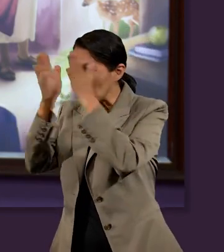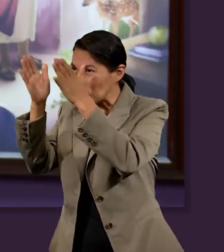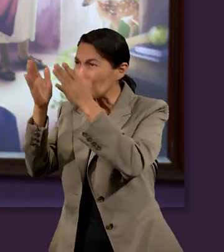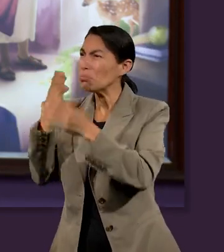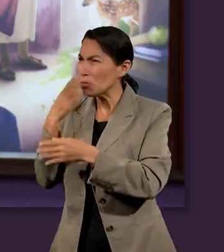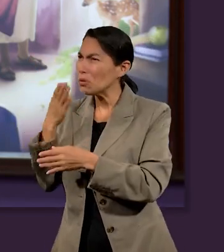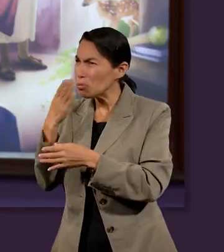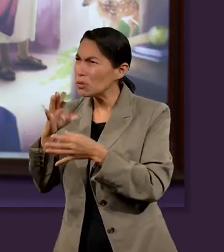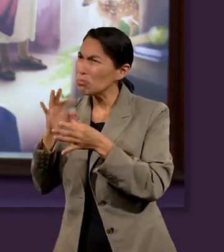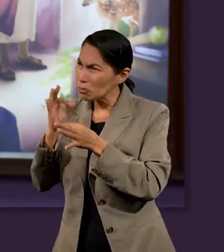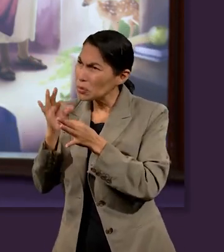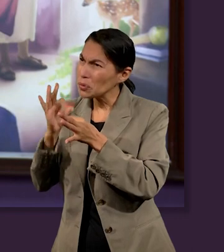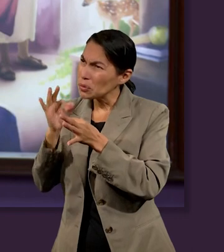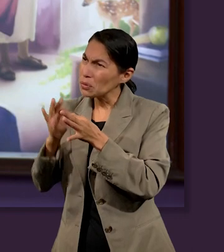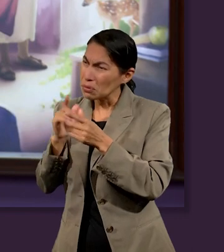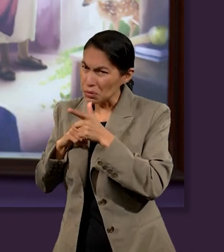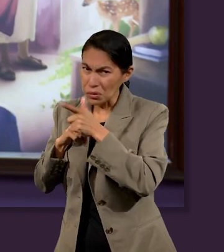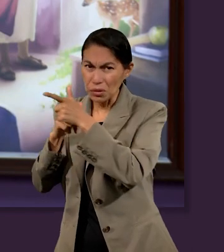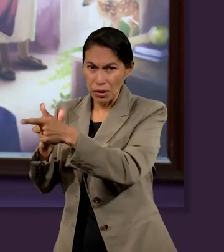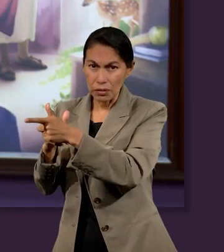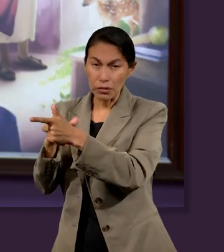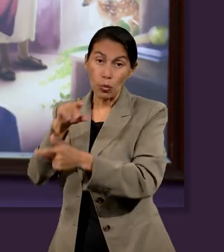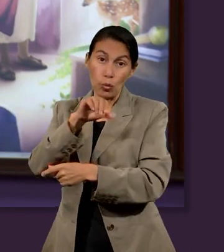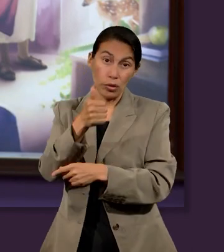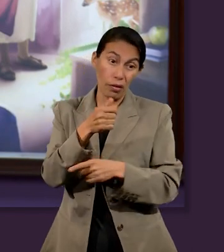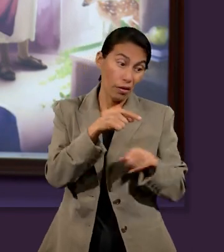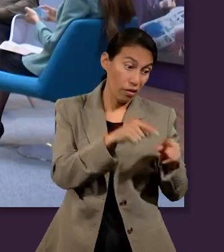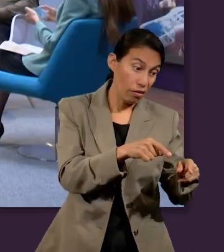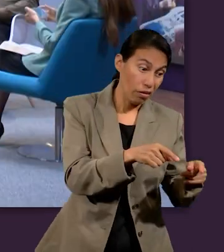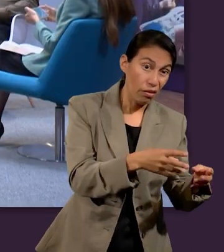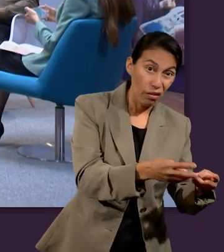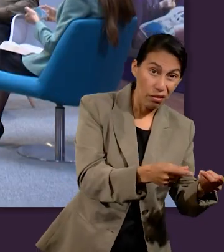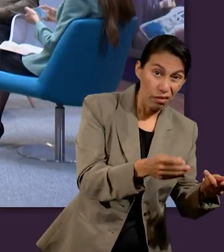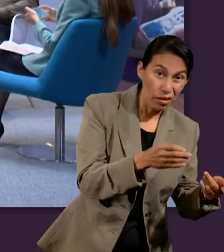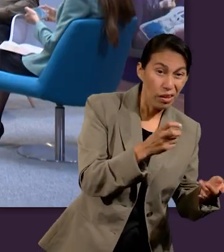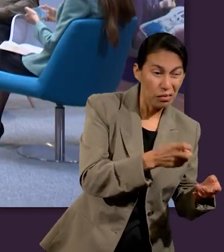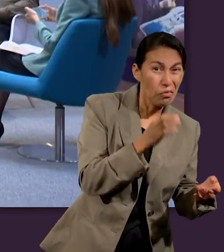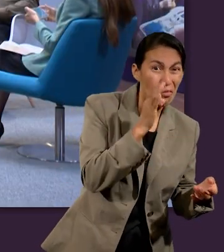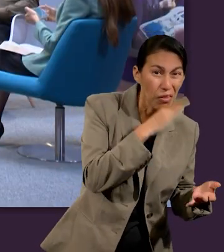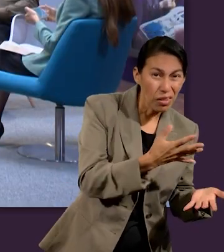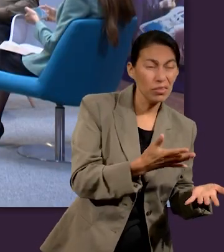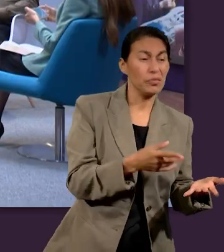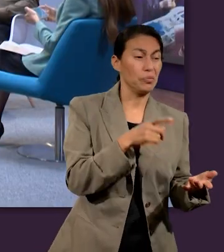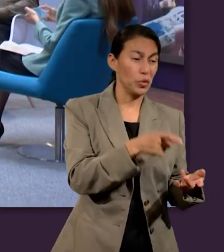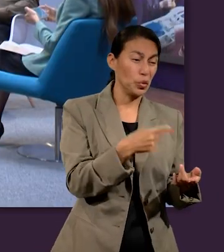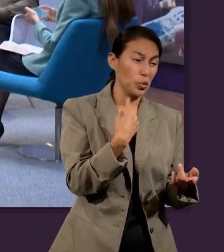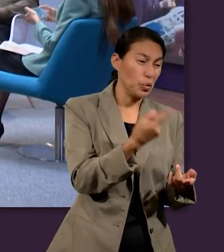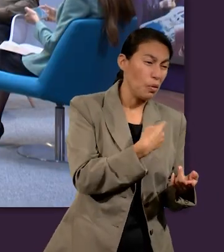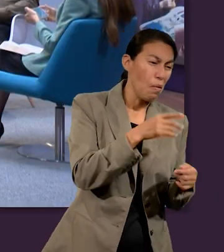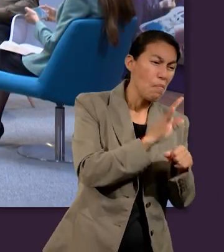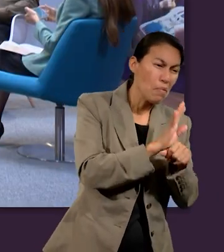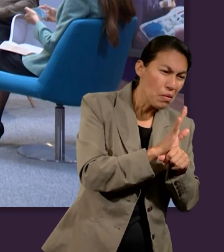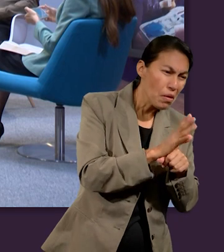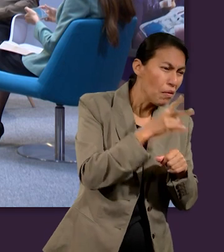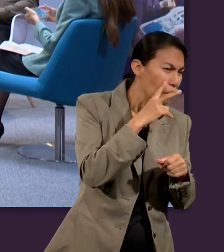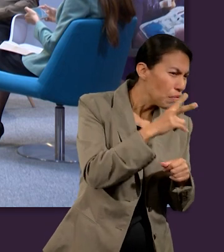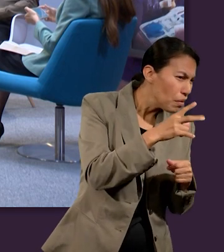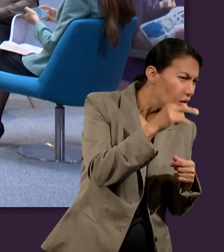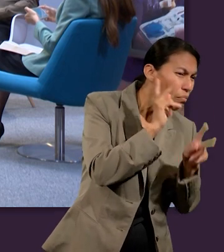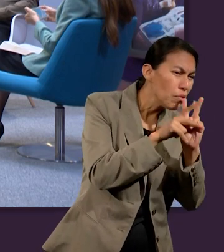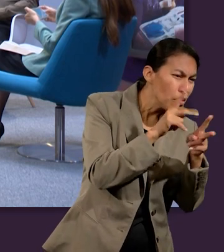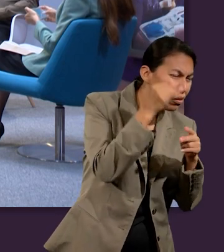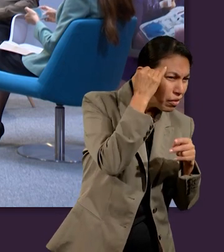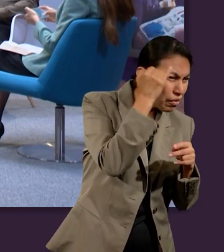rápido, consultar en internet, ver un video que en poco tiempo me dice la verdad sobre